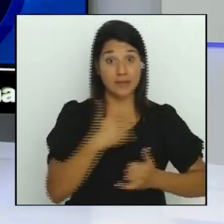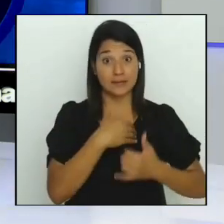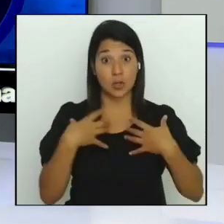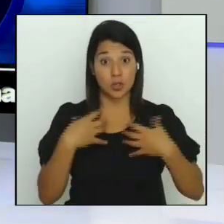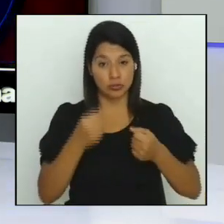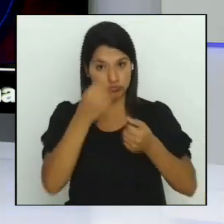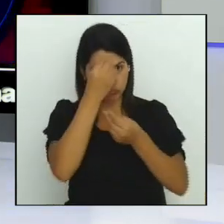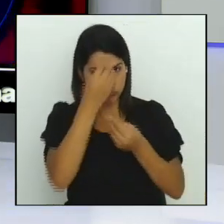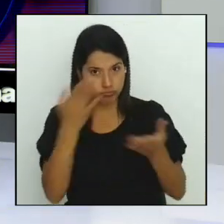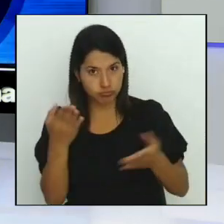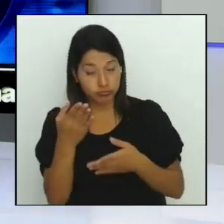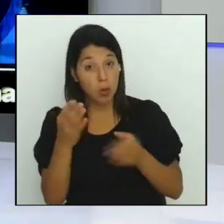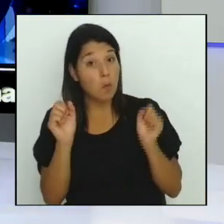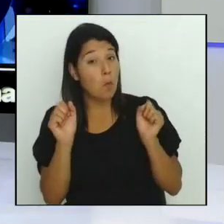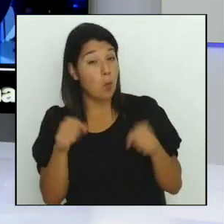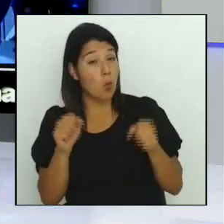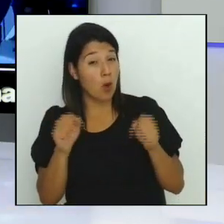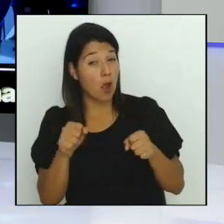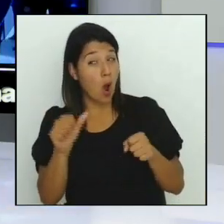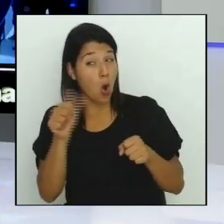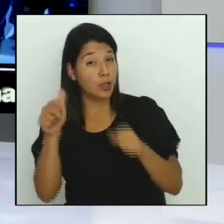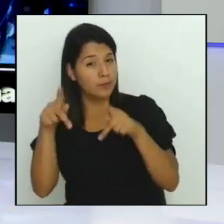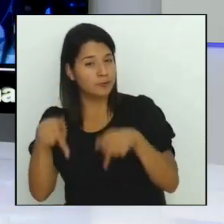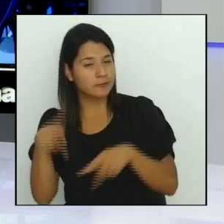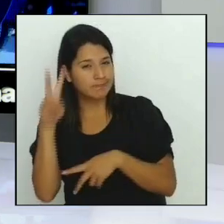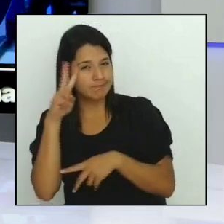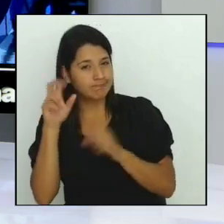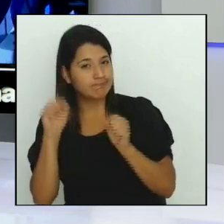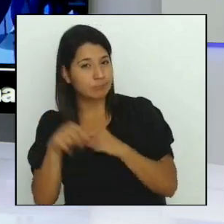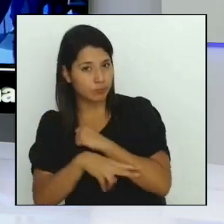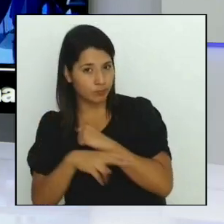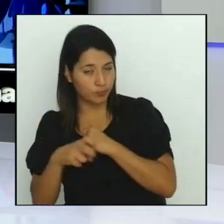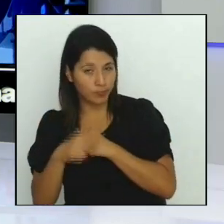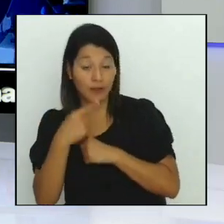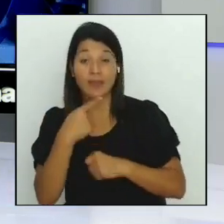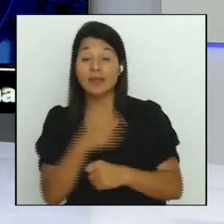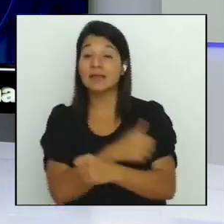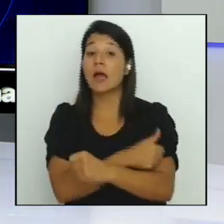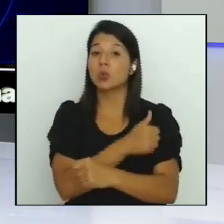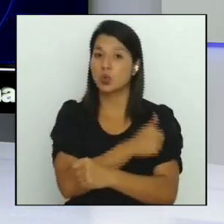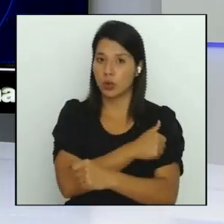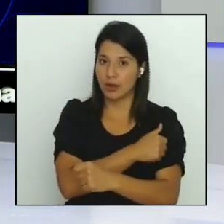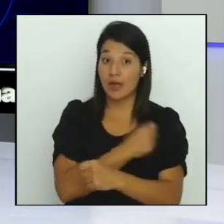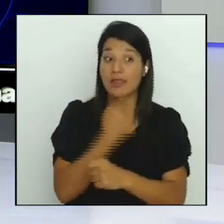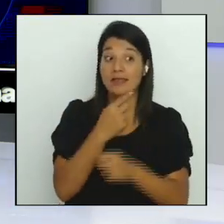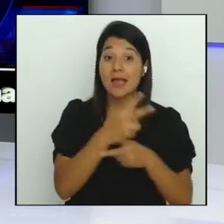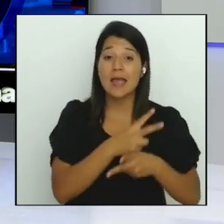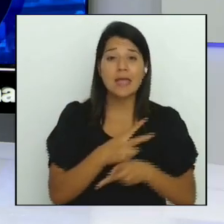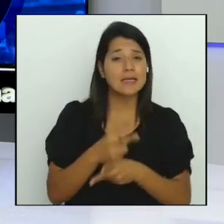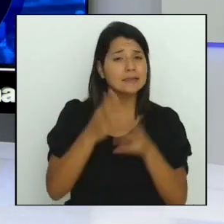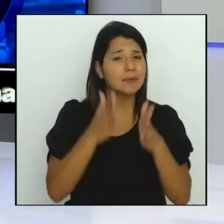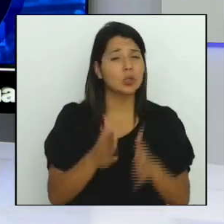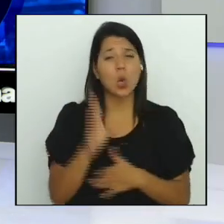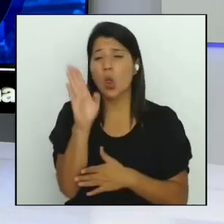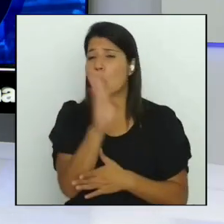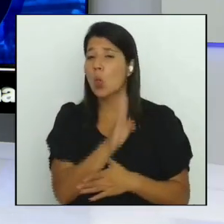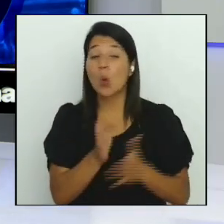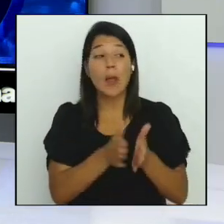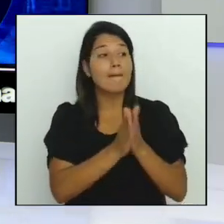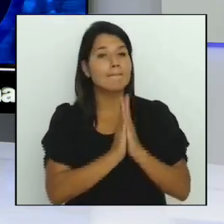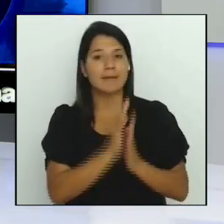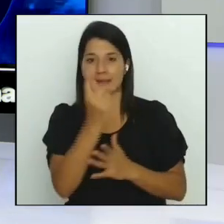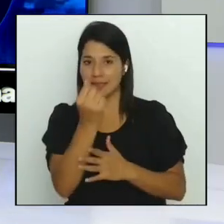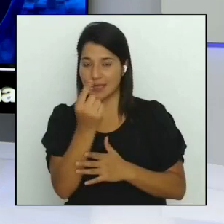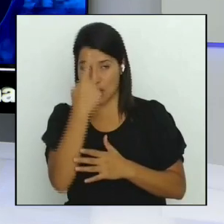de estafa. Las autoridades de este ministerio aclararon que sus inspectores nunca solicitan dinero por las órdenes sanitarias